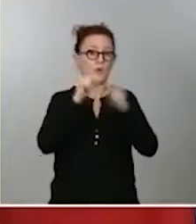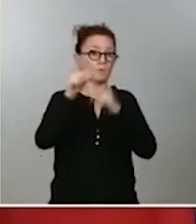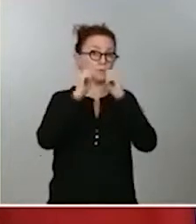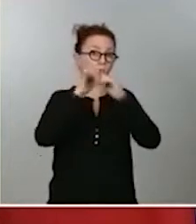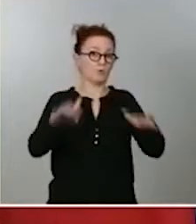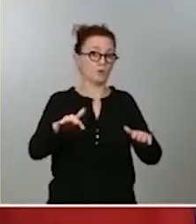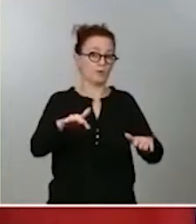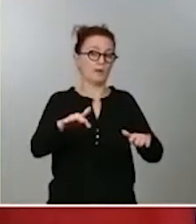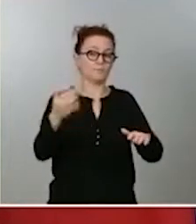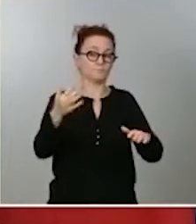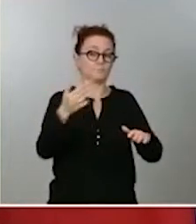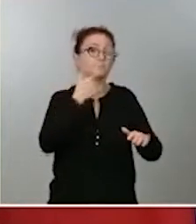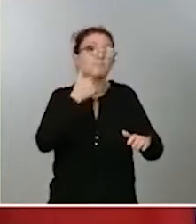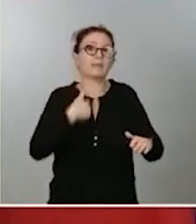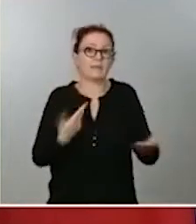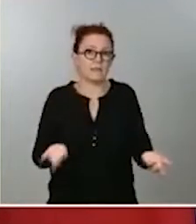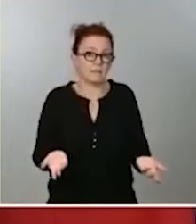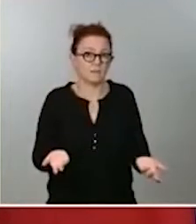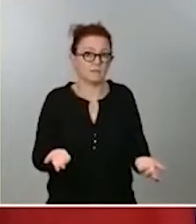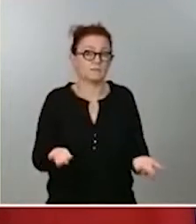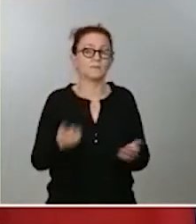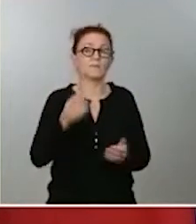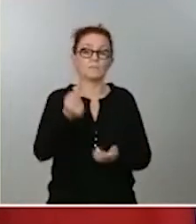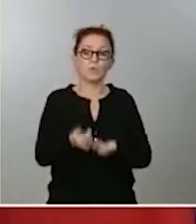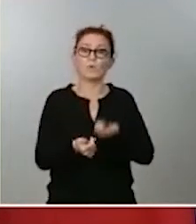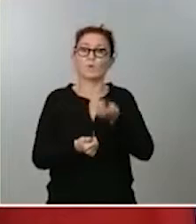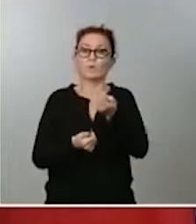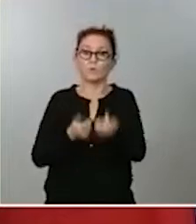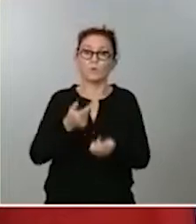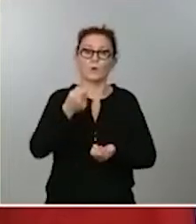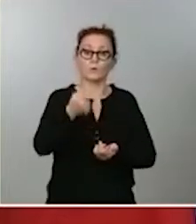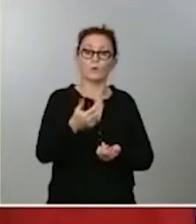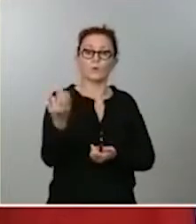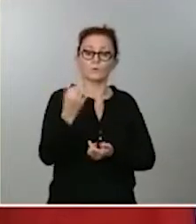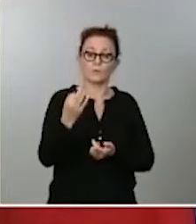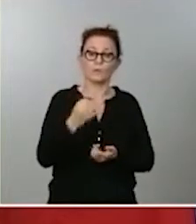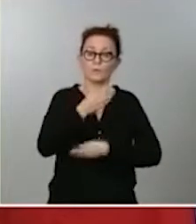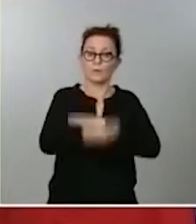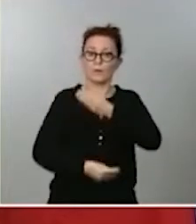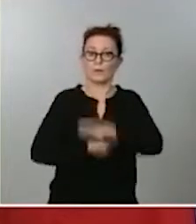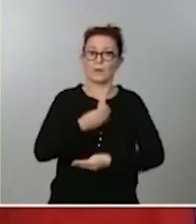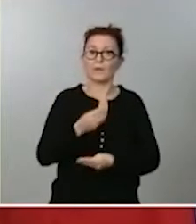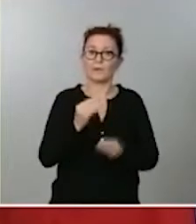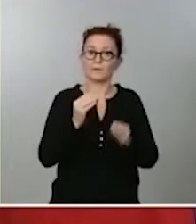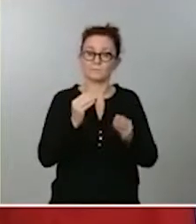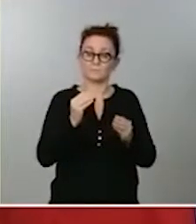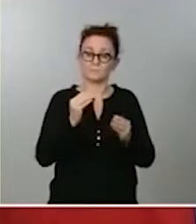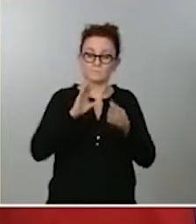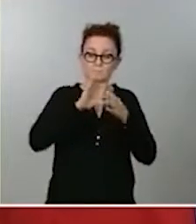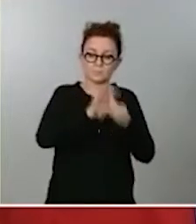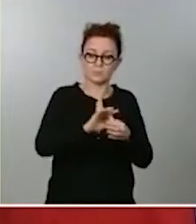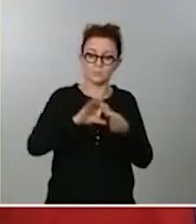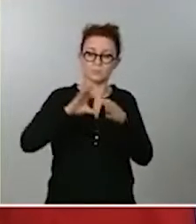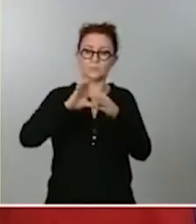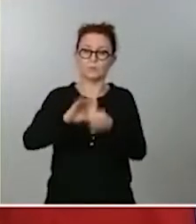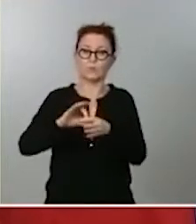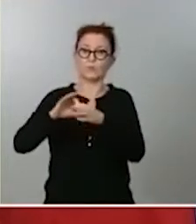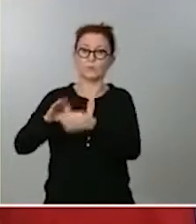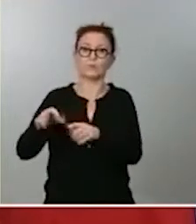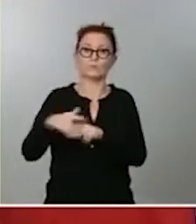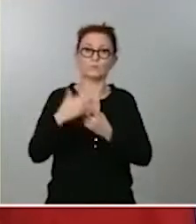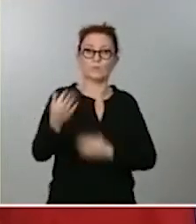Por tanto, vamos paso a paso. Cada cosa hay que desarrollarla en su momento y en este momento los indicadores